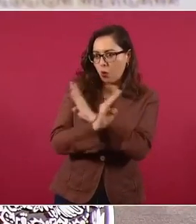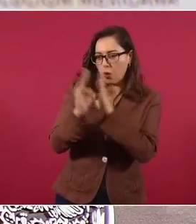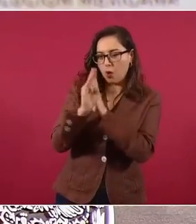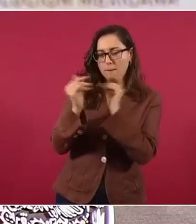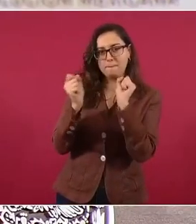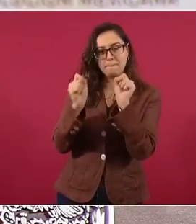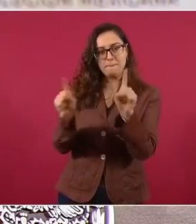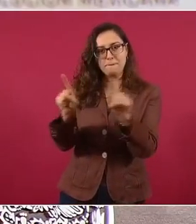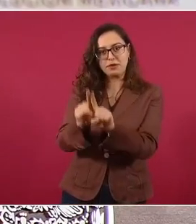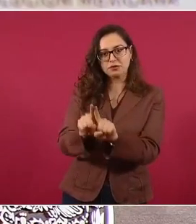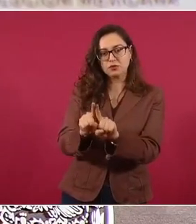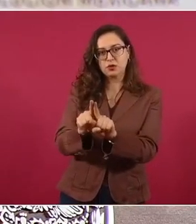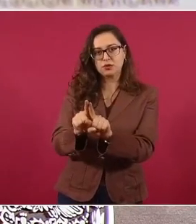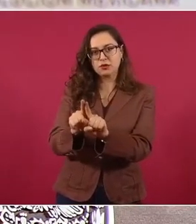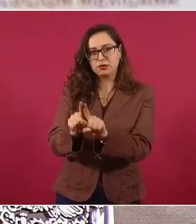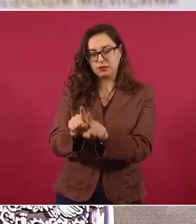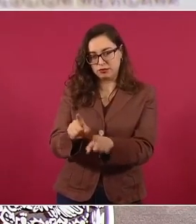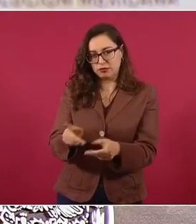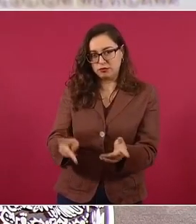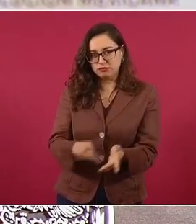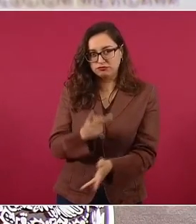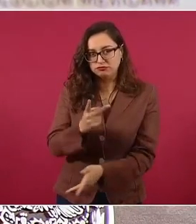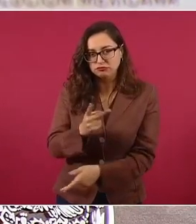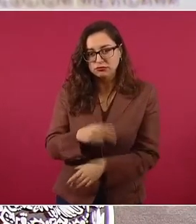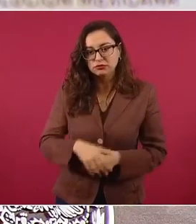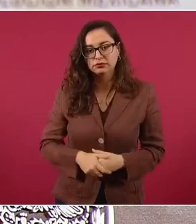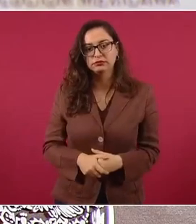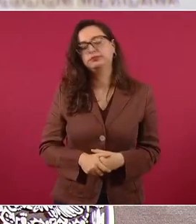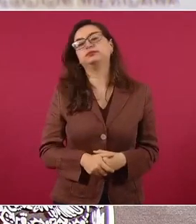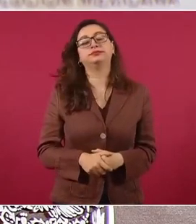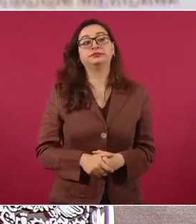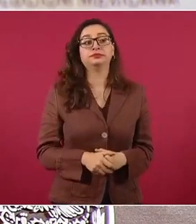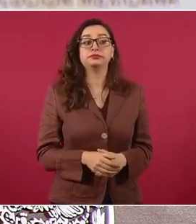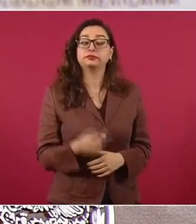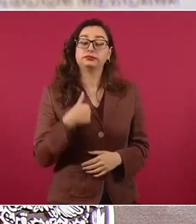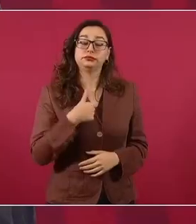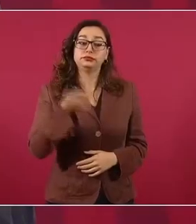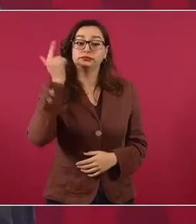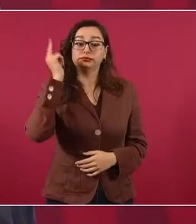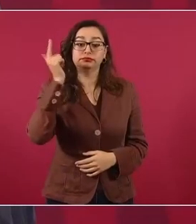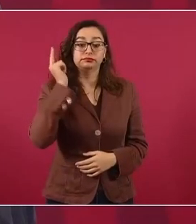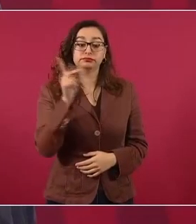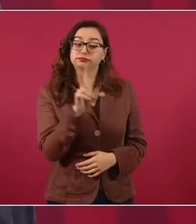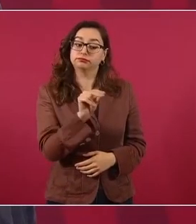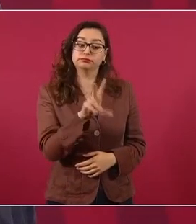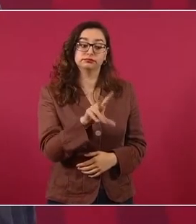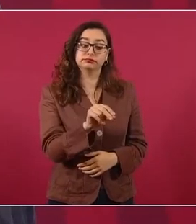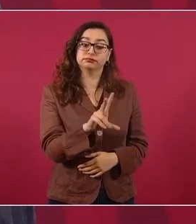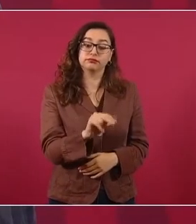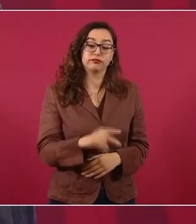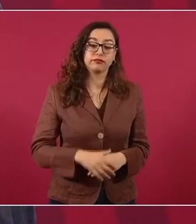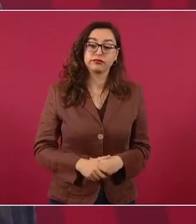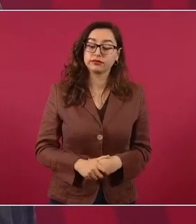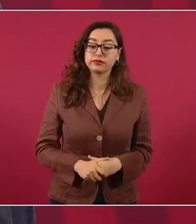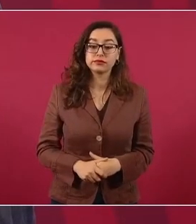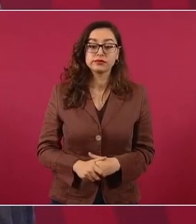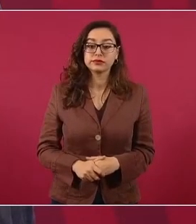Últimamente ha habido ya un cambio en el discurso, tanto